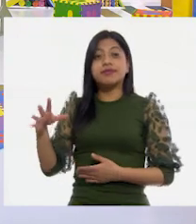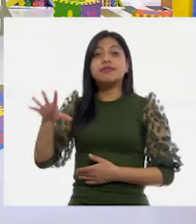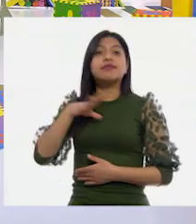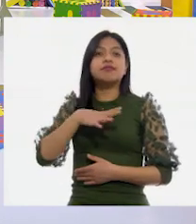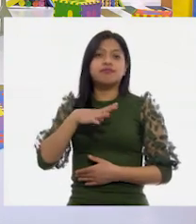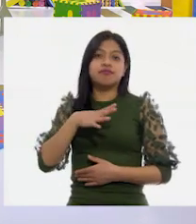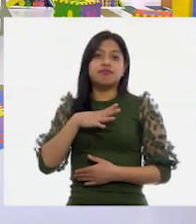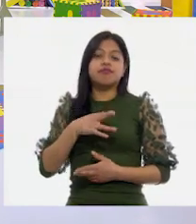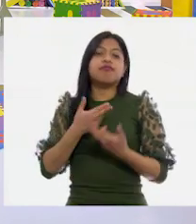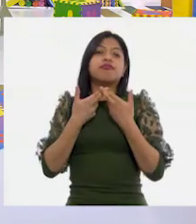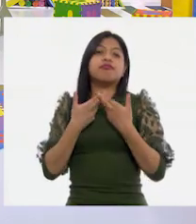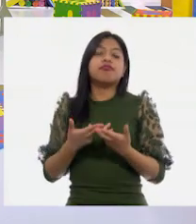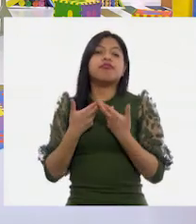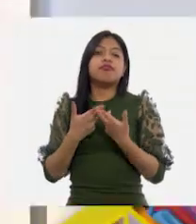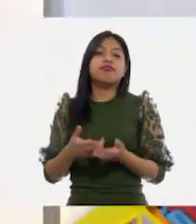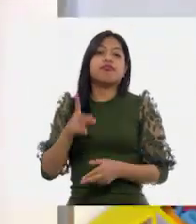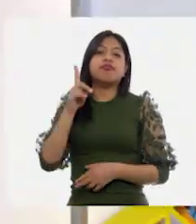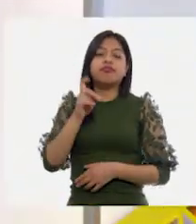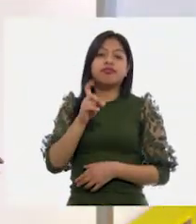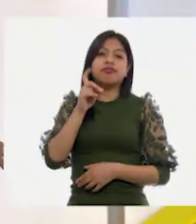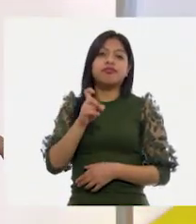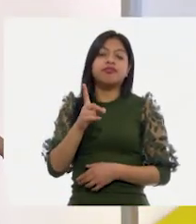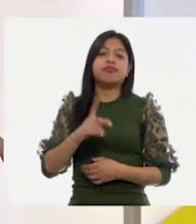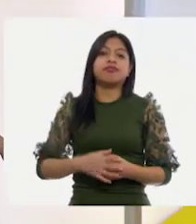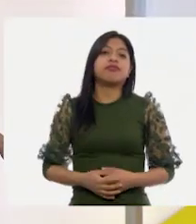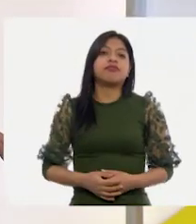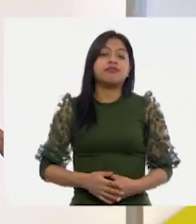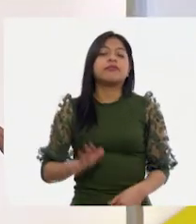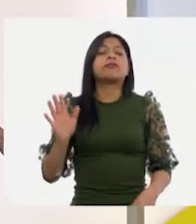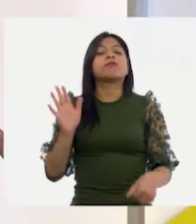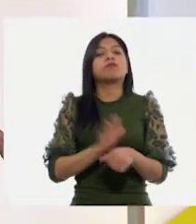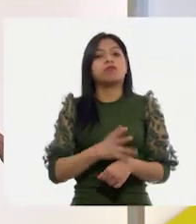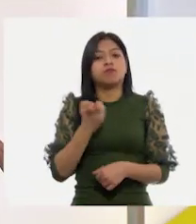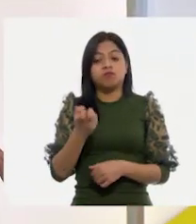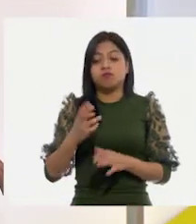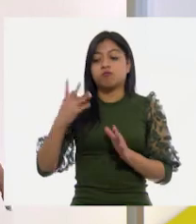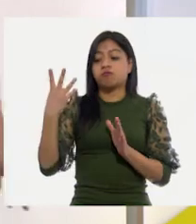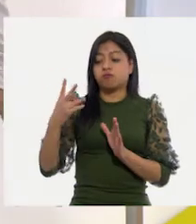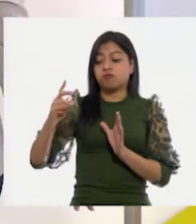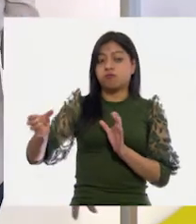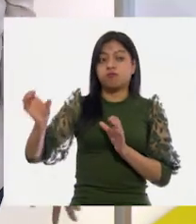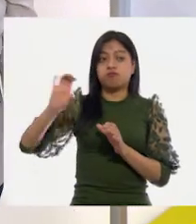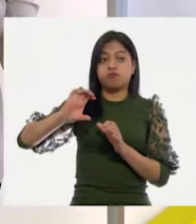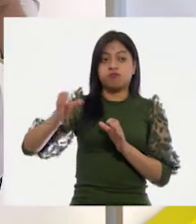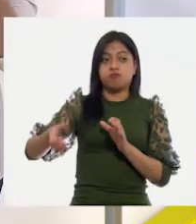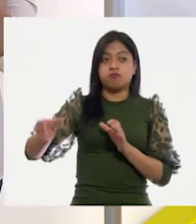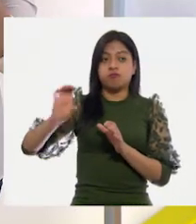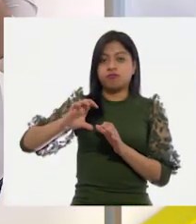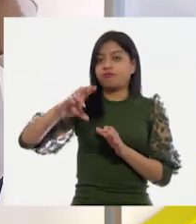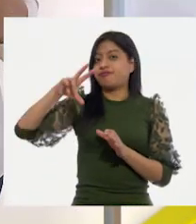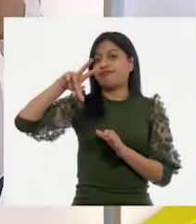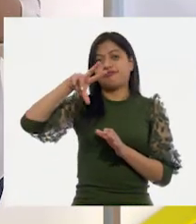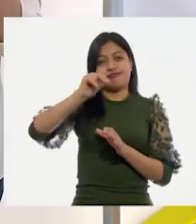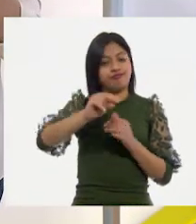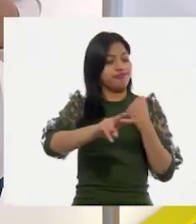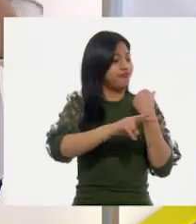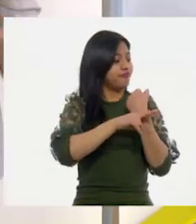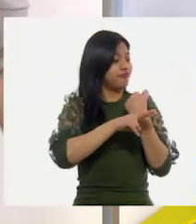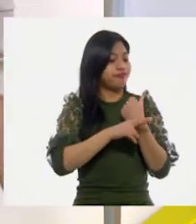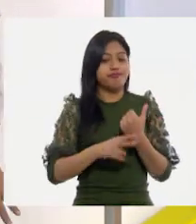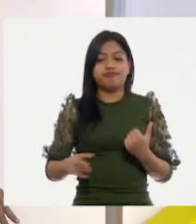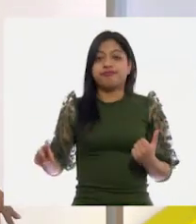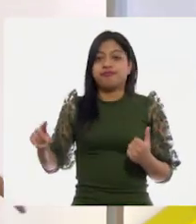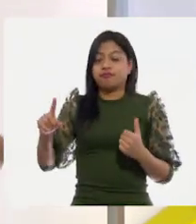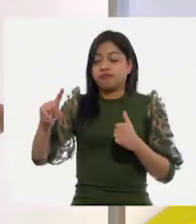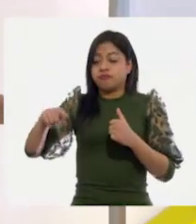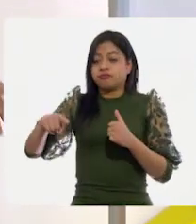quedó agua. Entonces, con cuatro vasos... No se llena toda esa botella. No, se llena con este vaso cuatro veces,